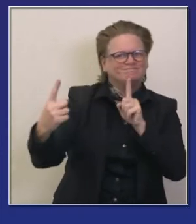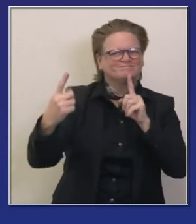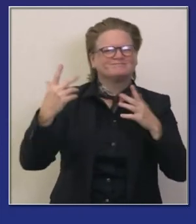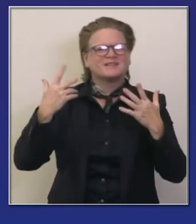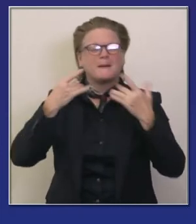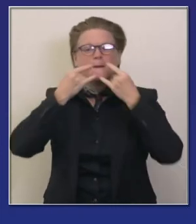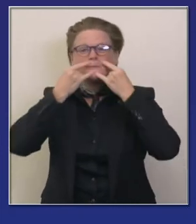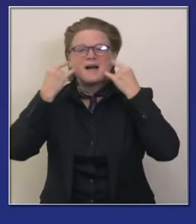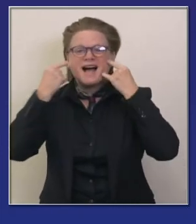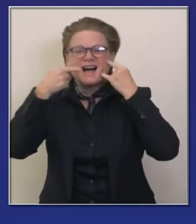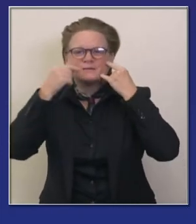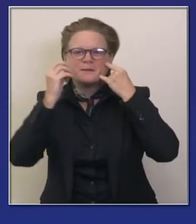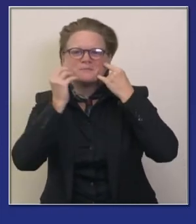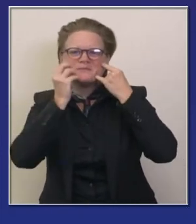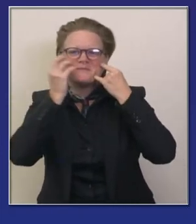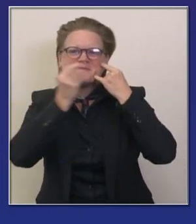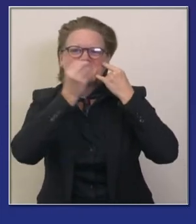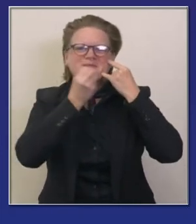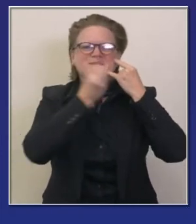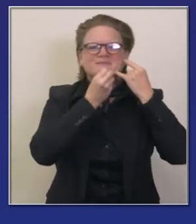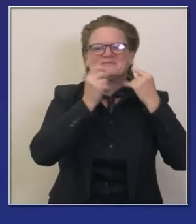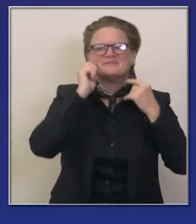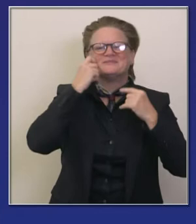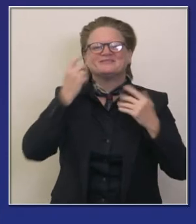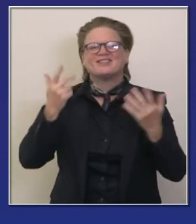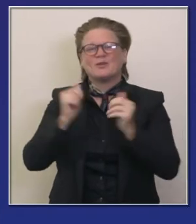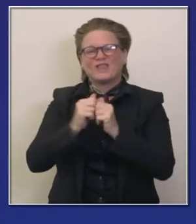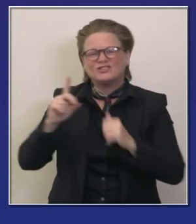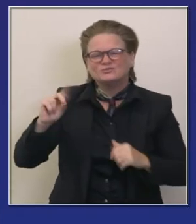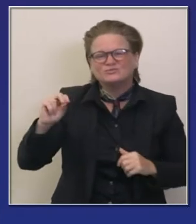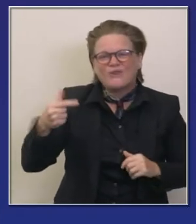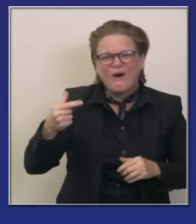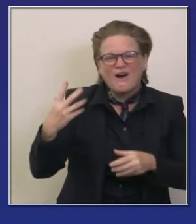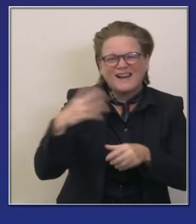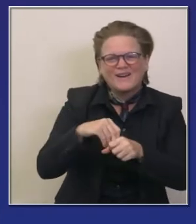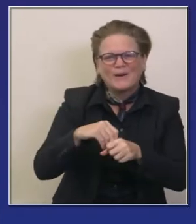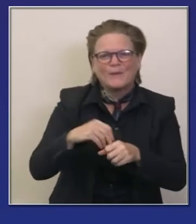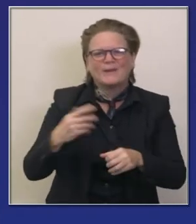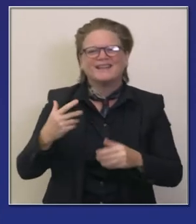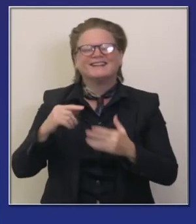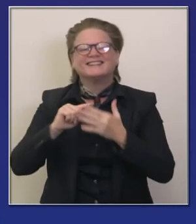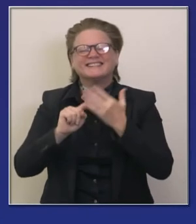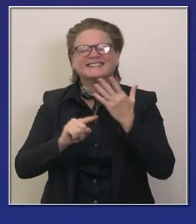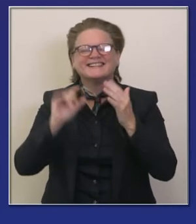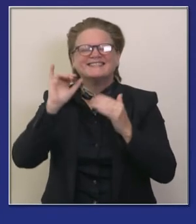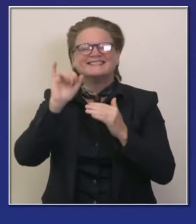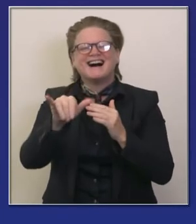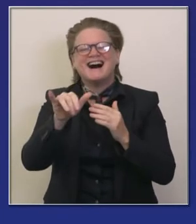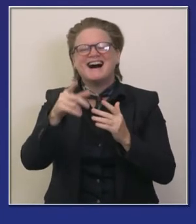estamos tratando de llamar la atención de los californianos y educarlos sobre lo que estamos